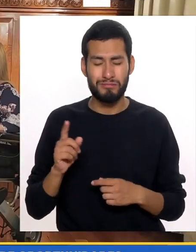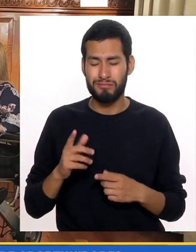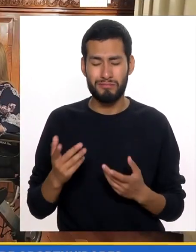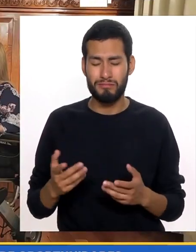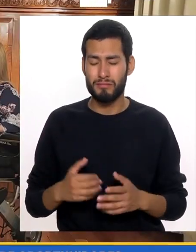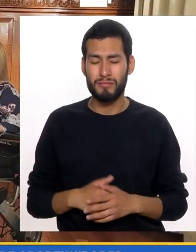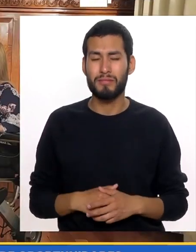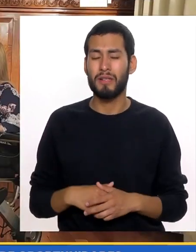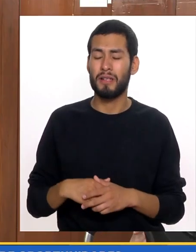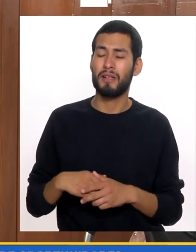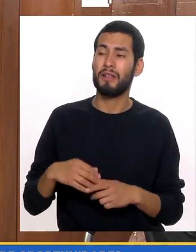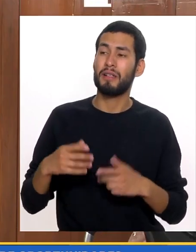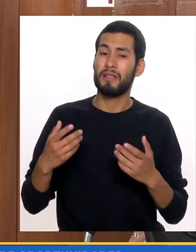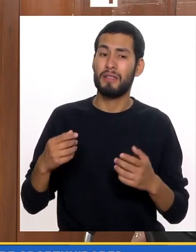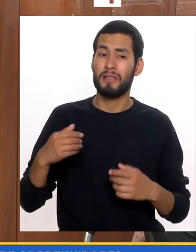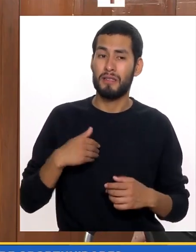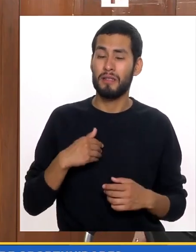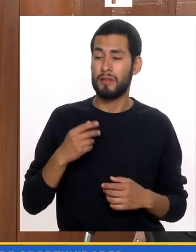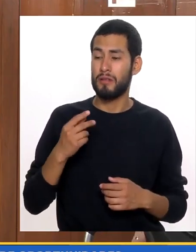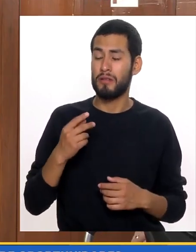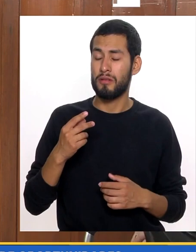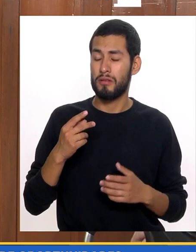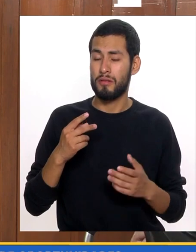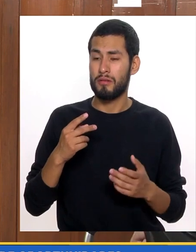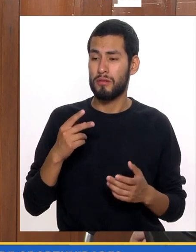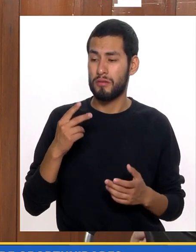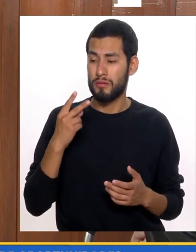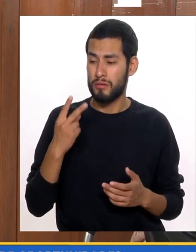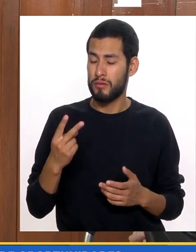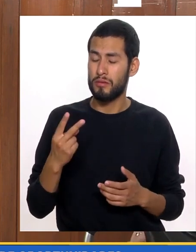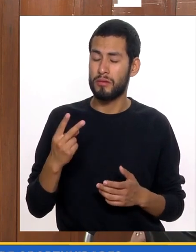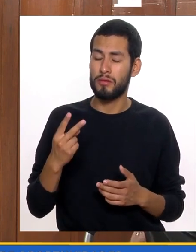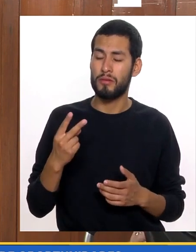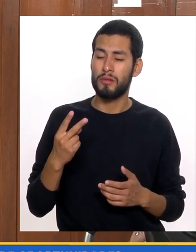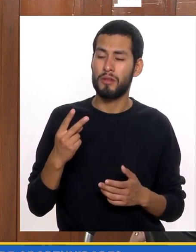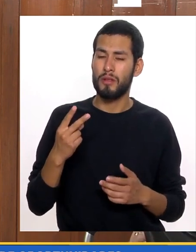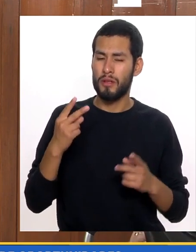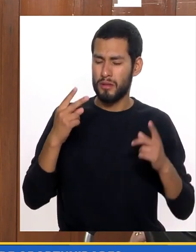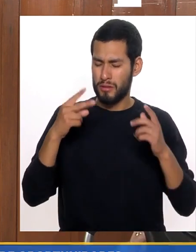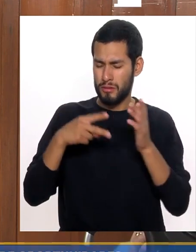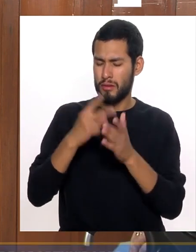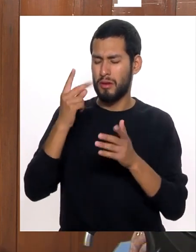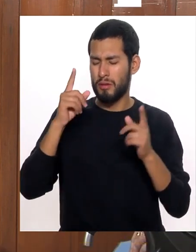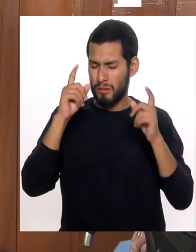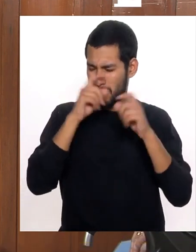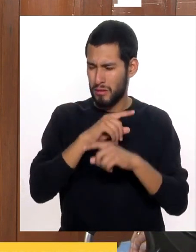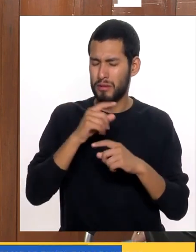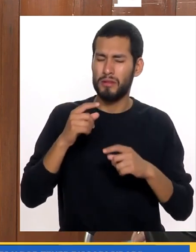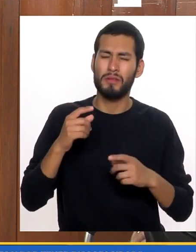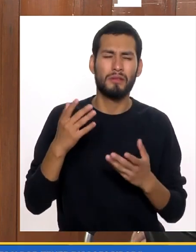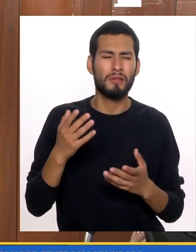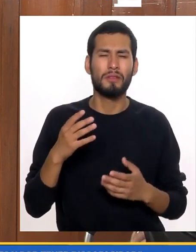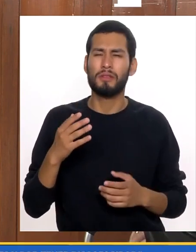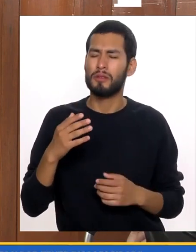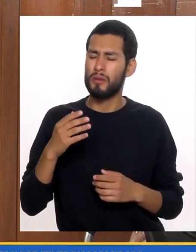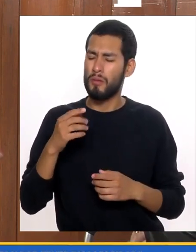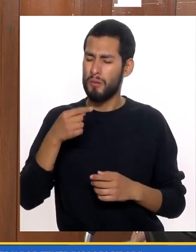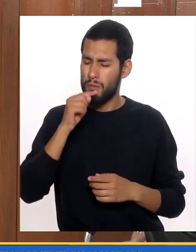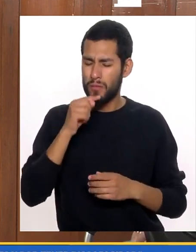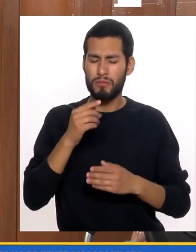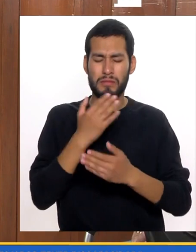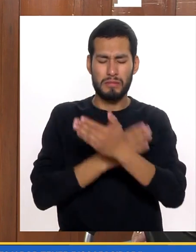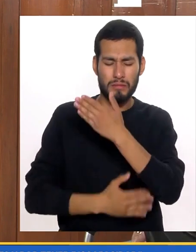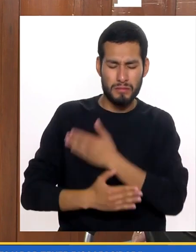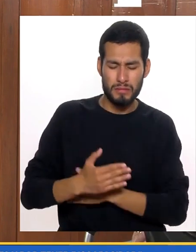Que no Mira Nosotras tenemos Doble Doble Dificultad Por ser mujer Y por